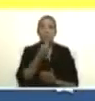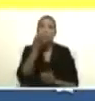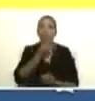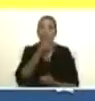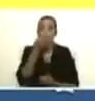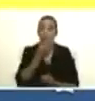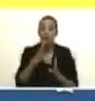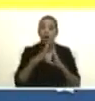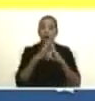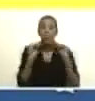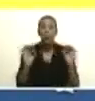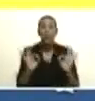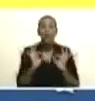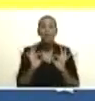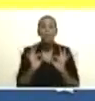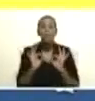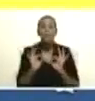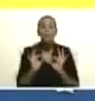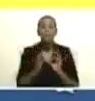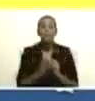muy especial